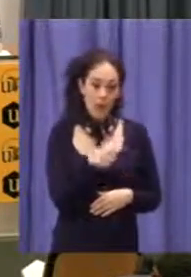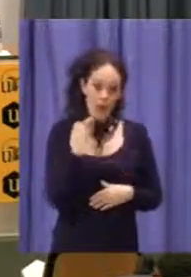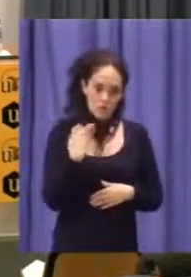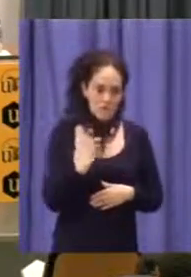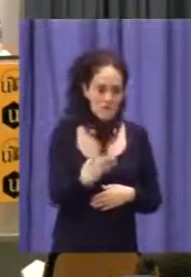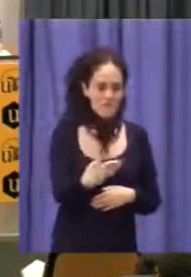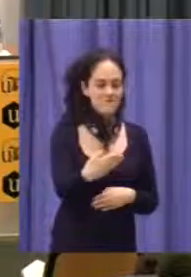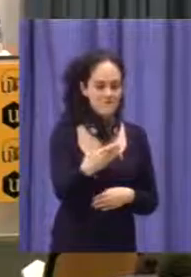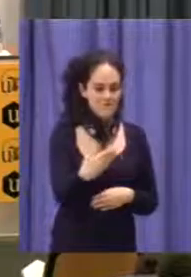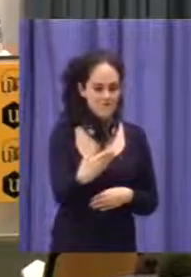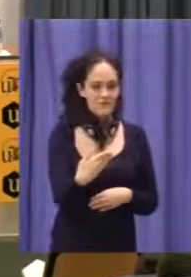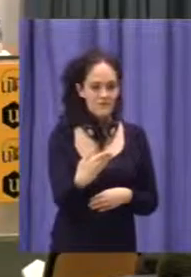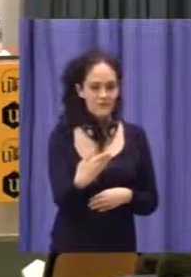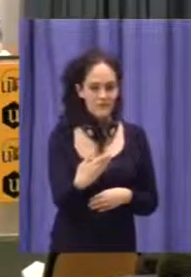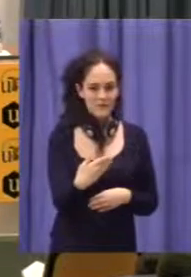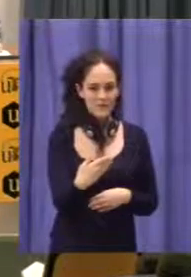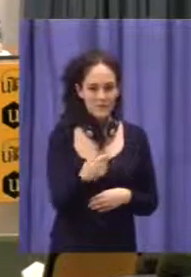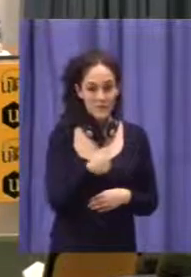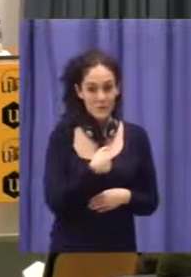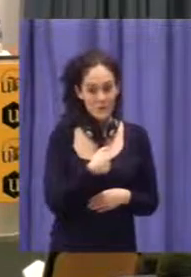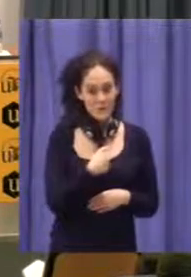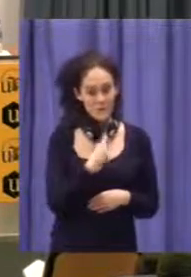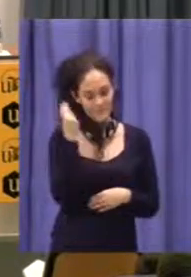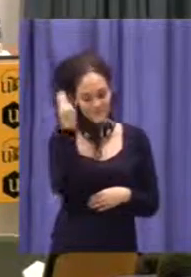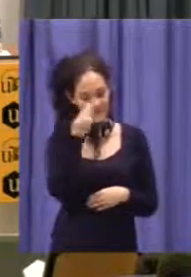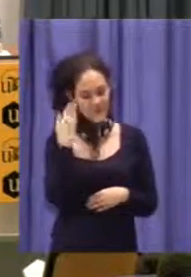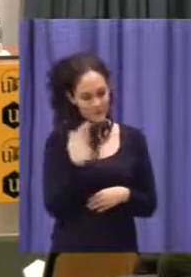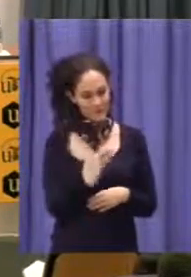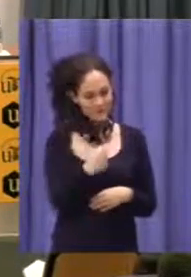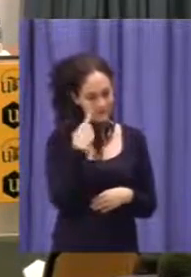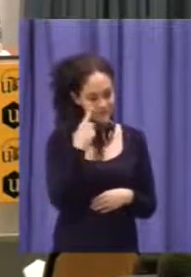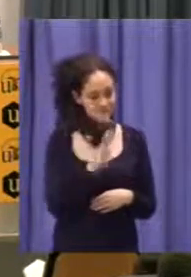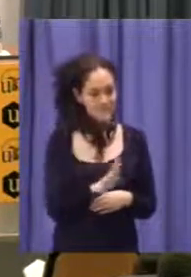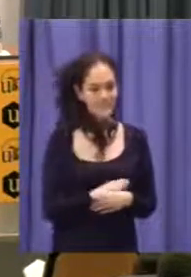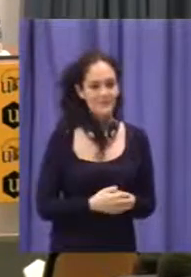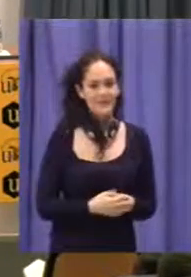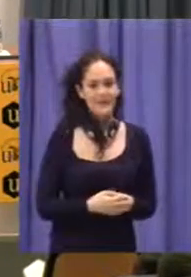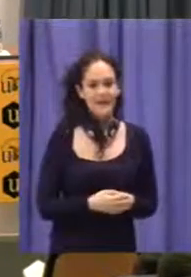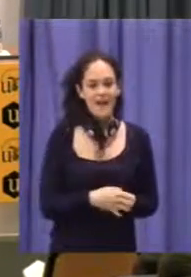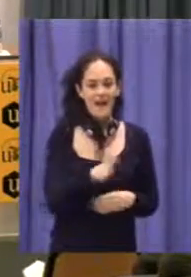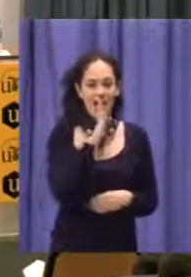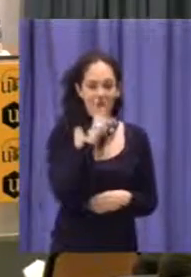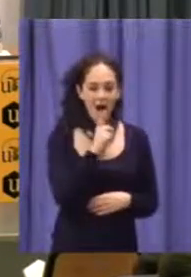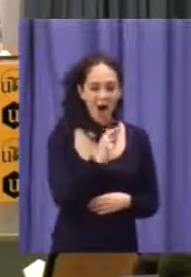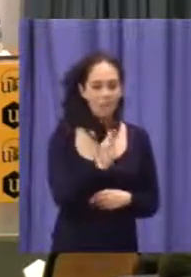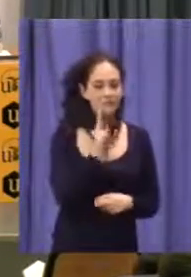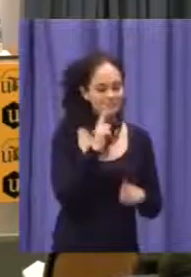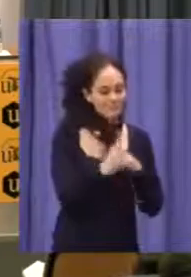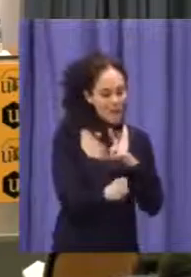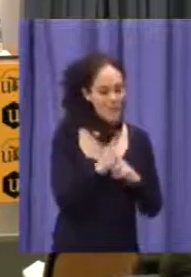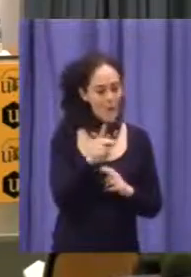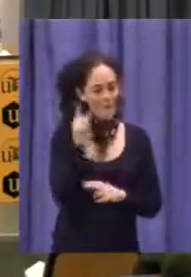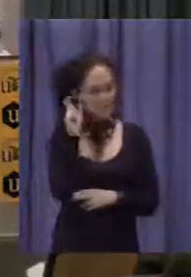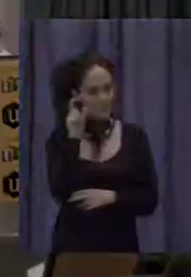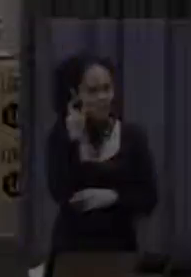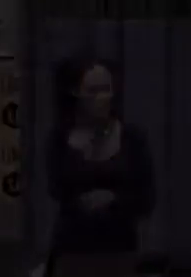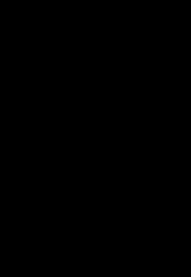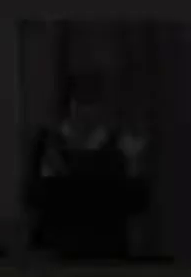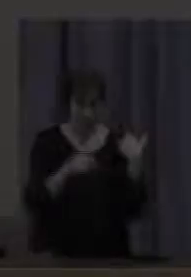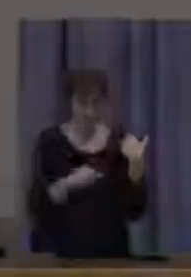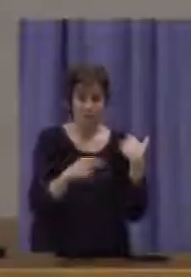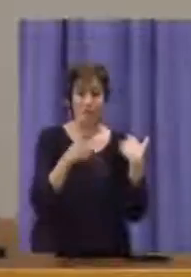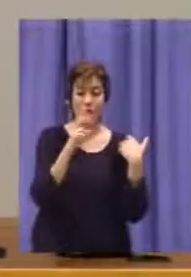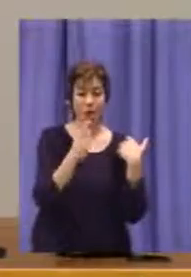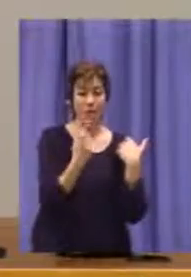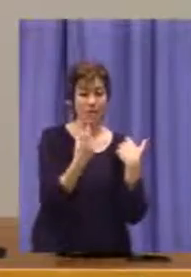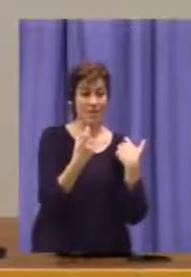por ver, me parece que nos queda bastante por ver. Bueno, eso luego lo responderá el profesor. Ahora ha llegado el momento de hacer...